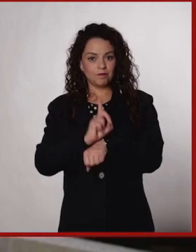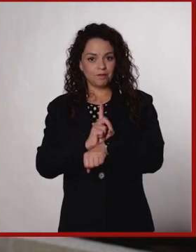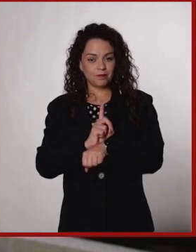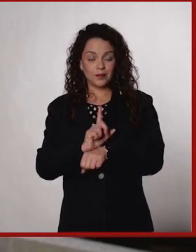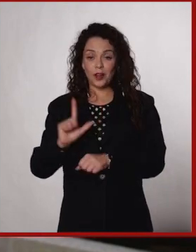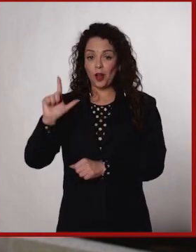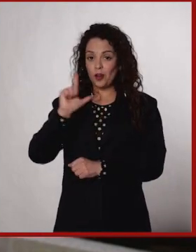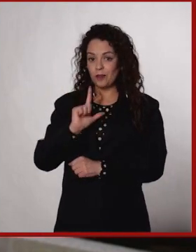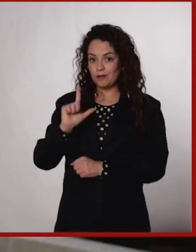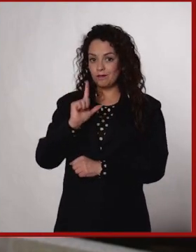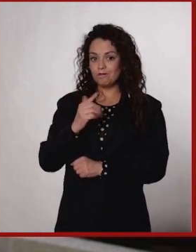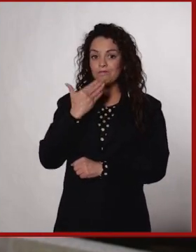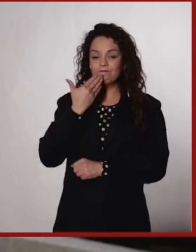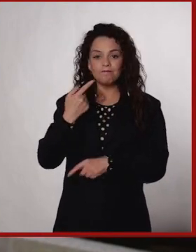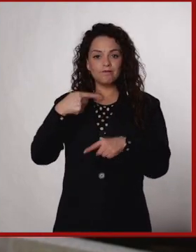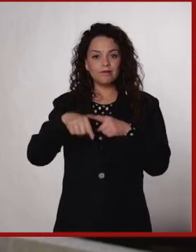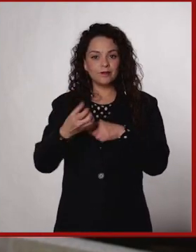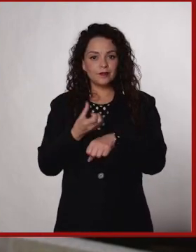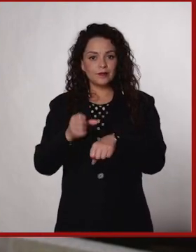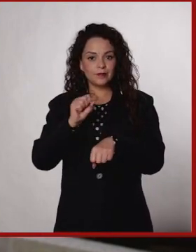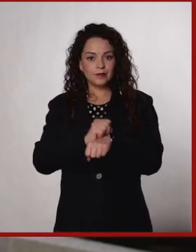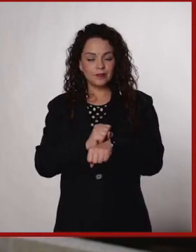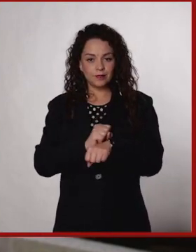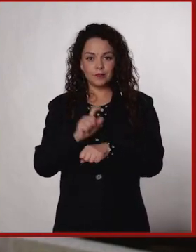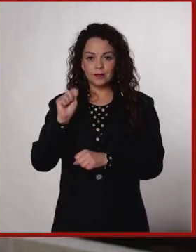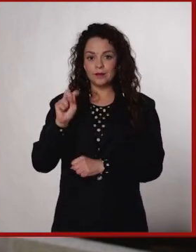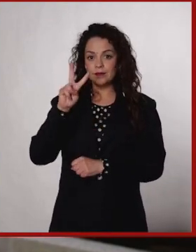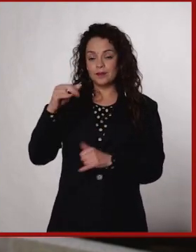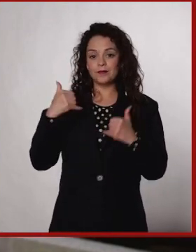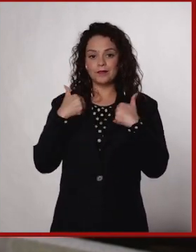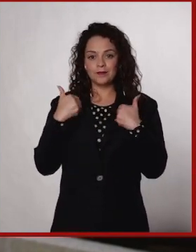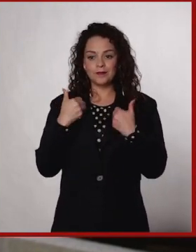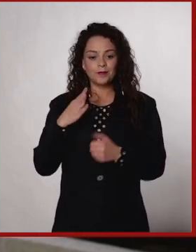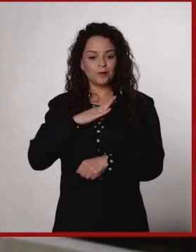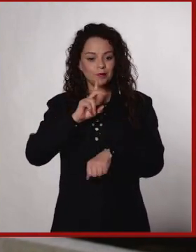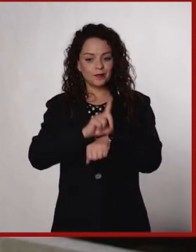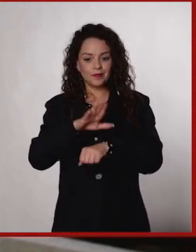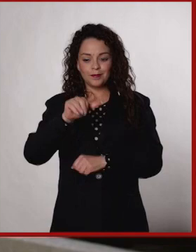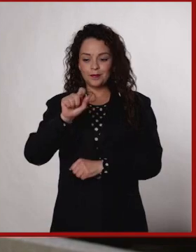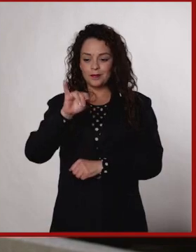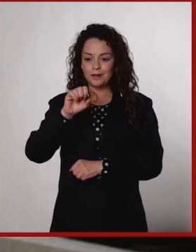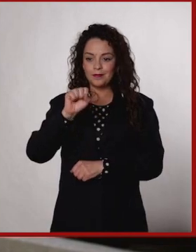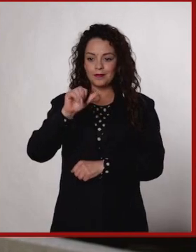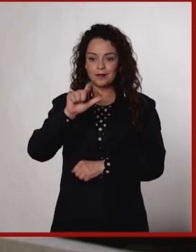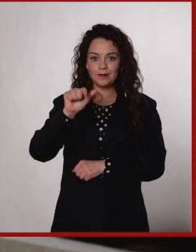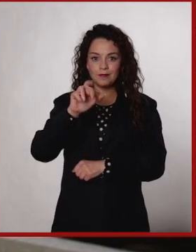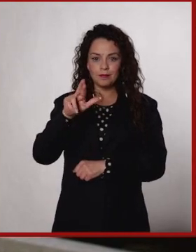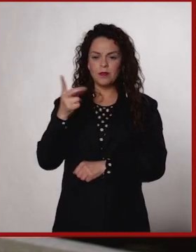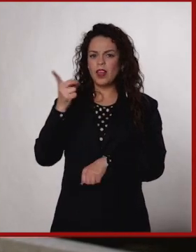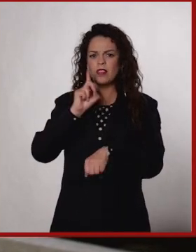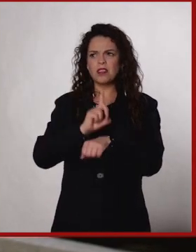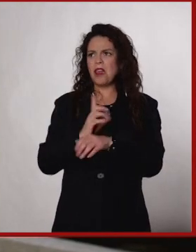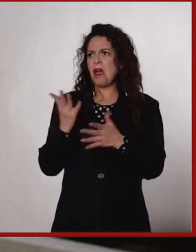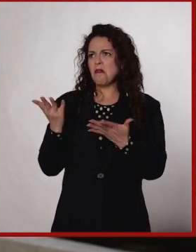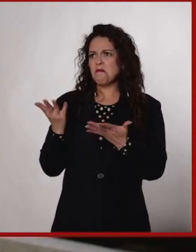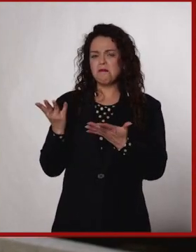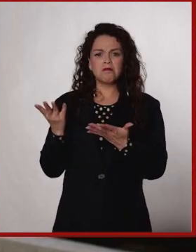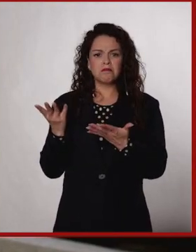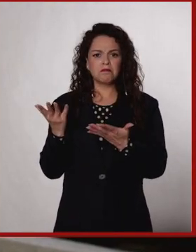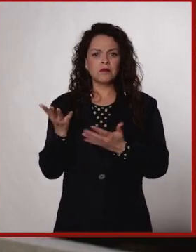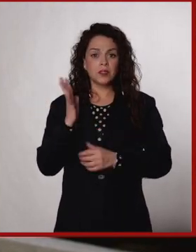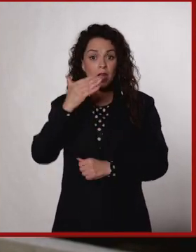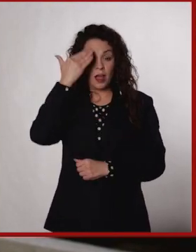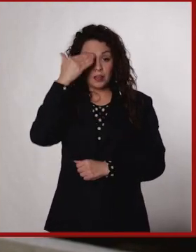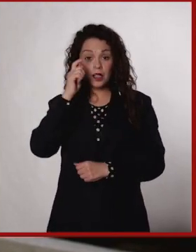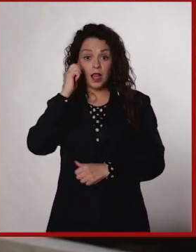Buen día, buen lunes y buen inicio de semana jóvenes en TV. Buen día Matías Salazar. No es un día cualquiera, ya lo sabemos.